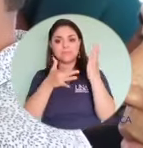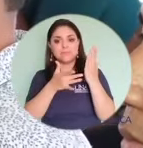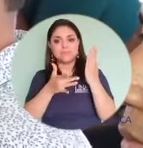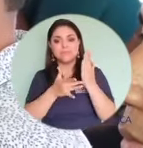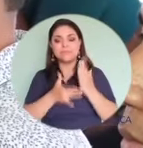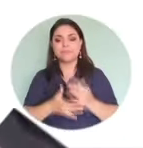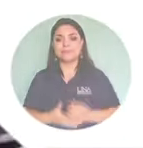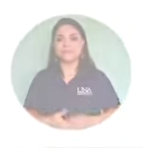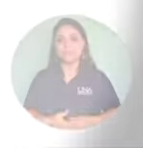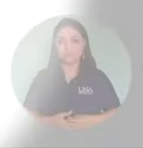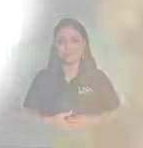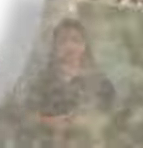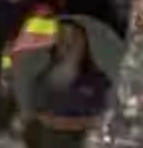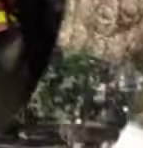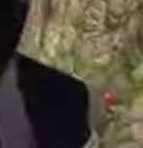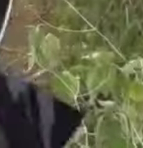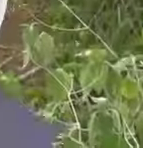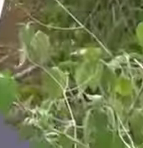estos temas tecnológicos.